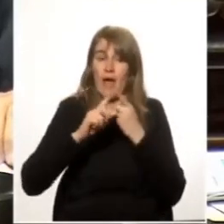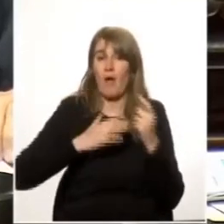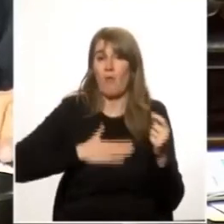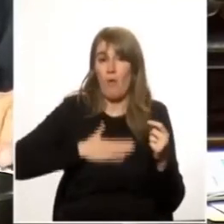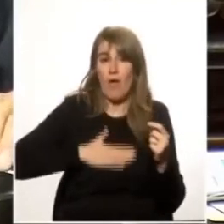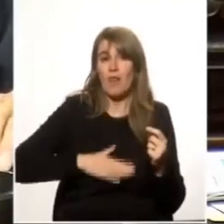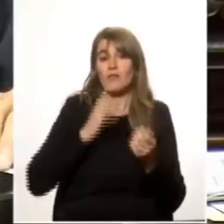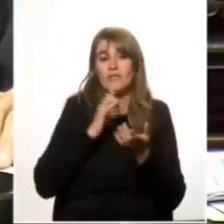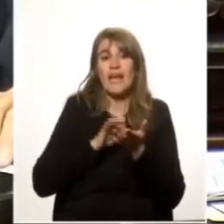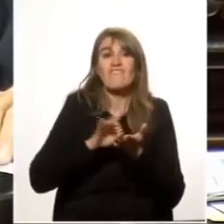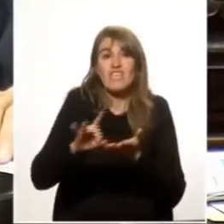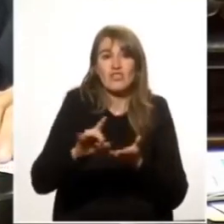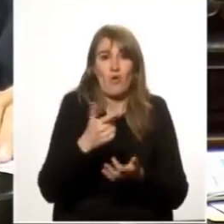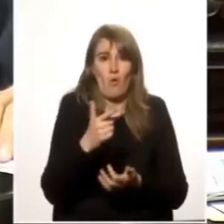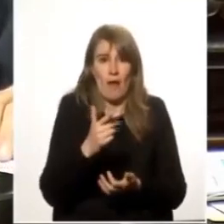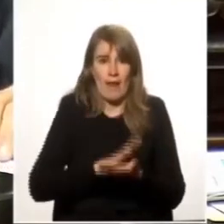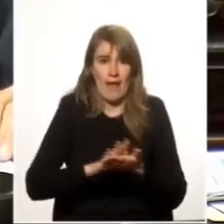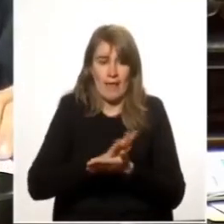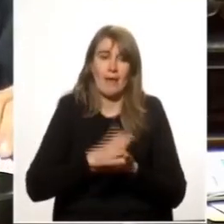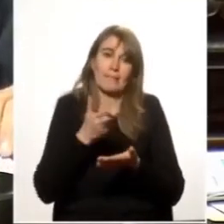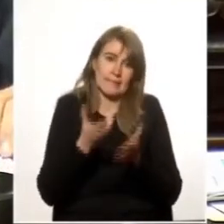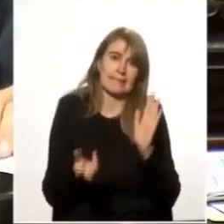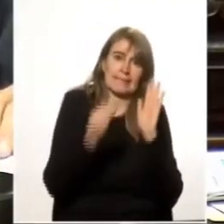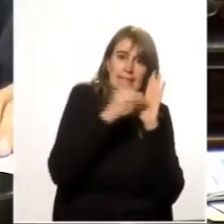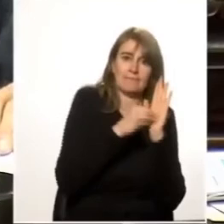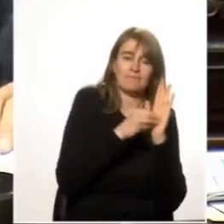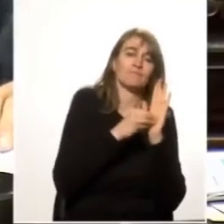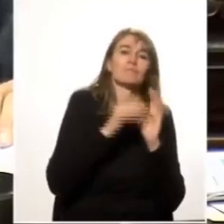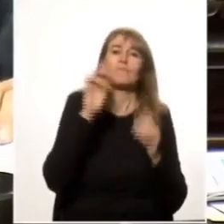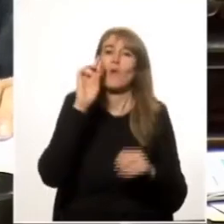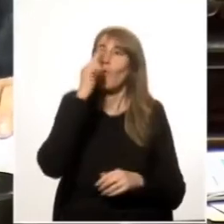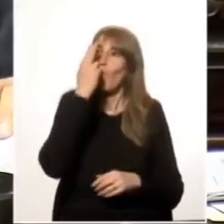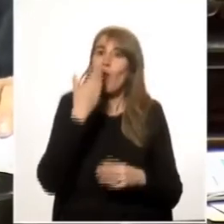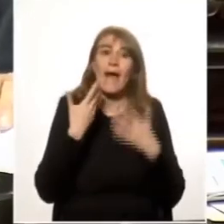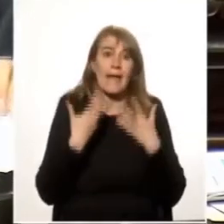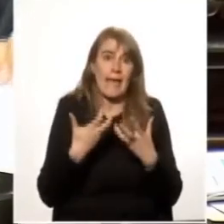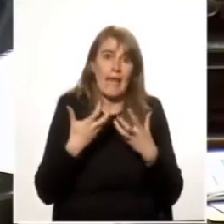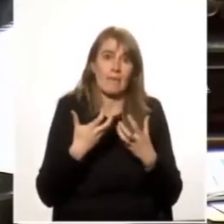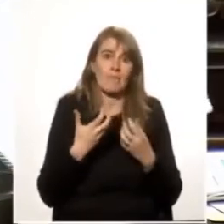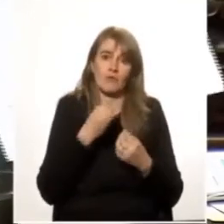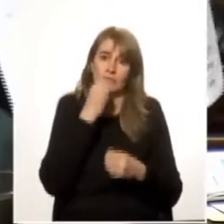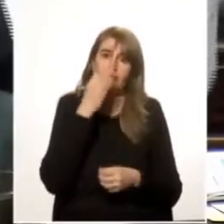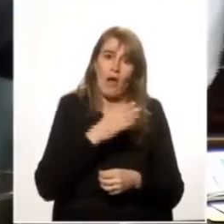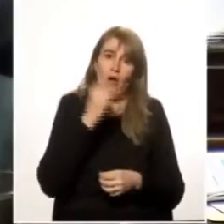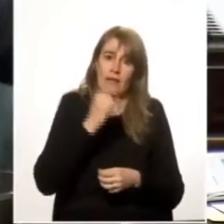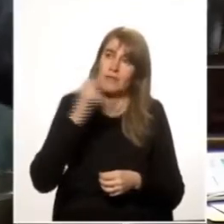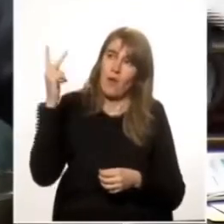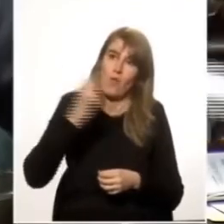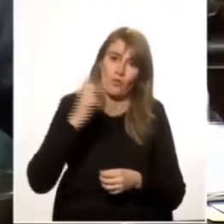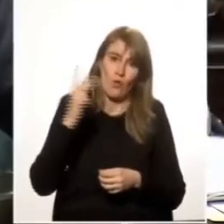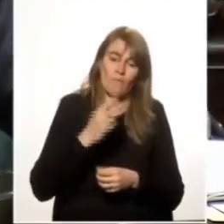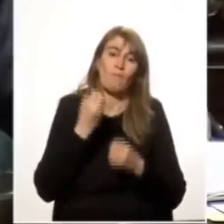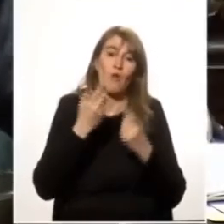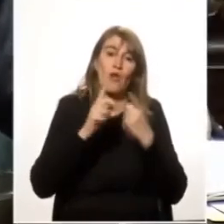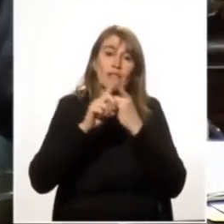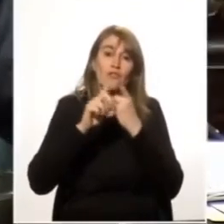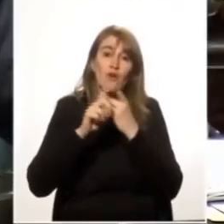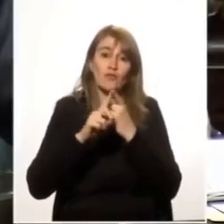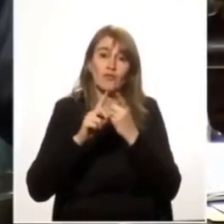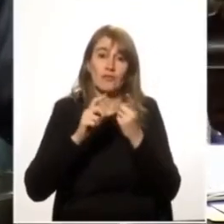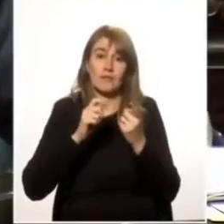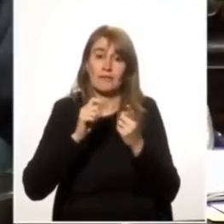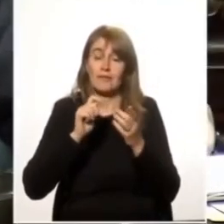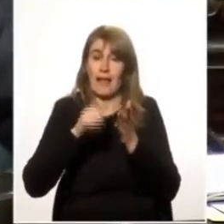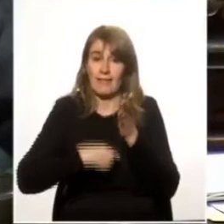servicios añade que Uruguay representa un mercado que queremos potenciar por ello este tratado se extiende